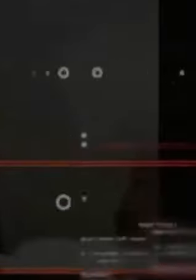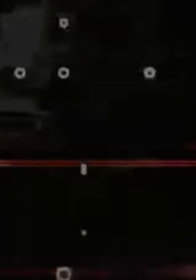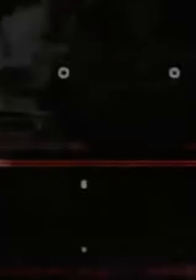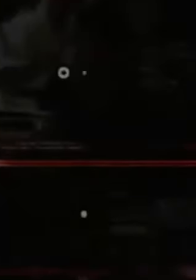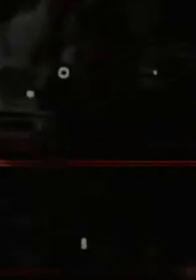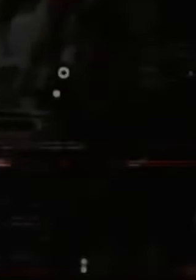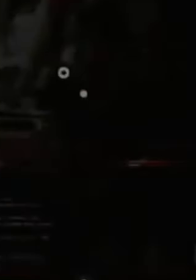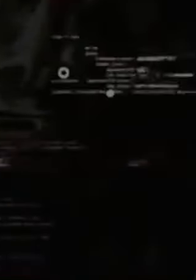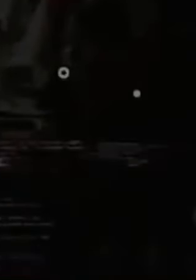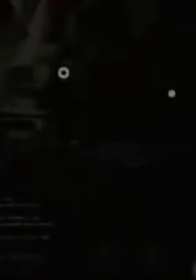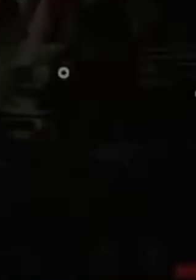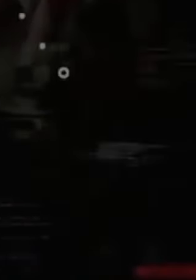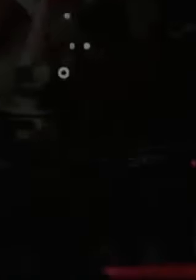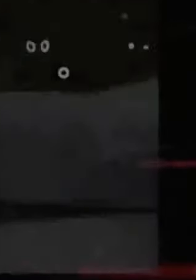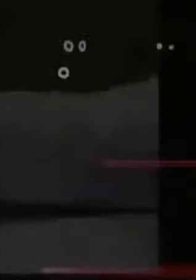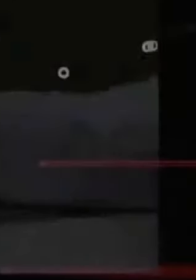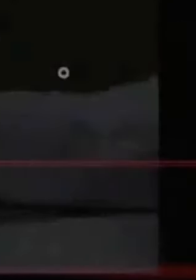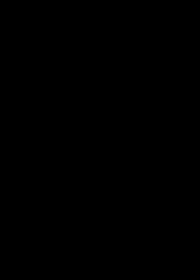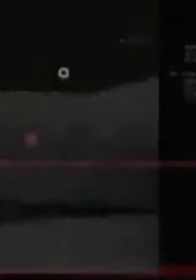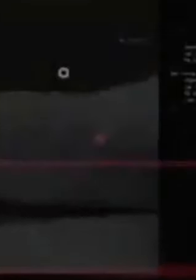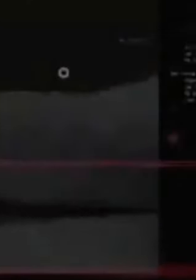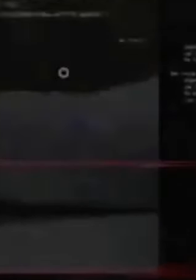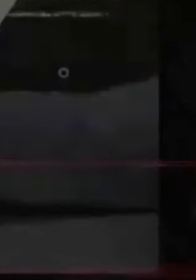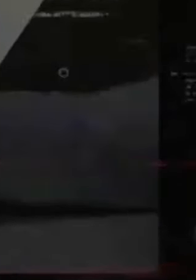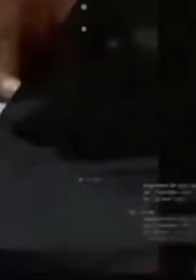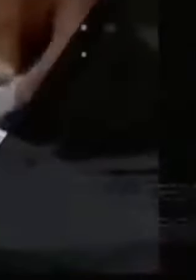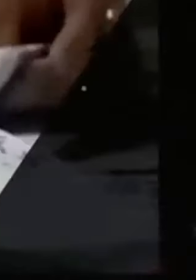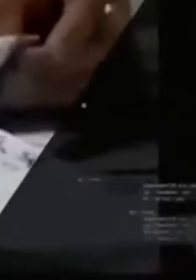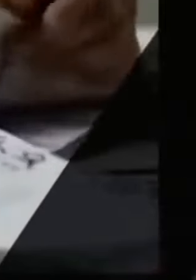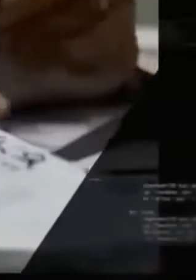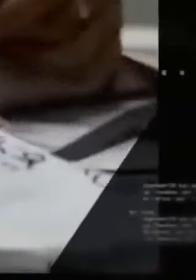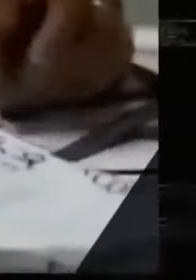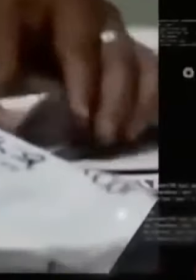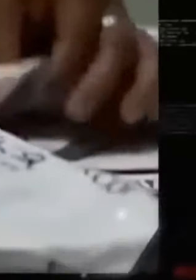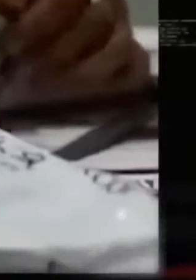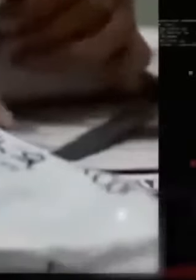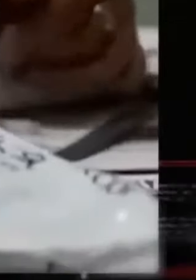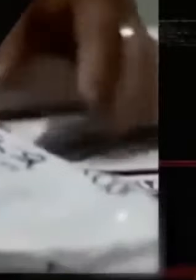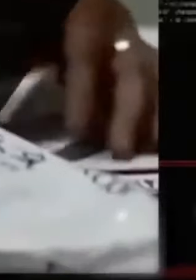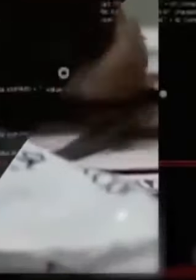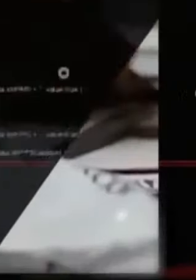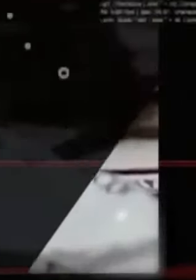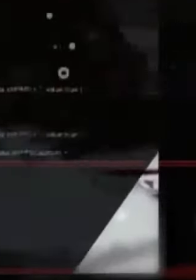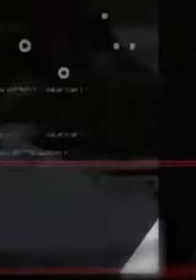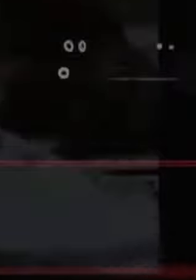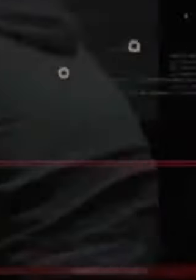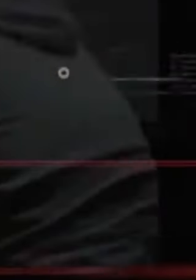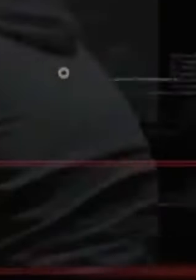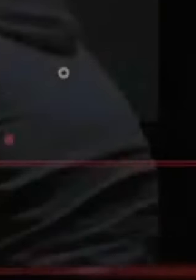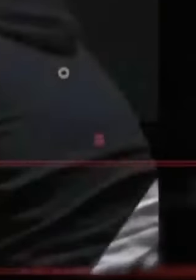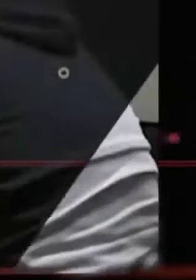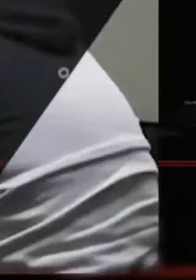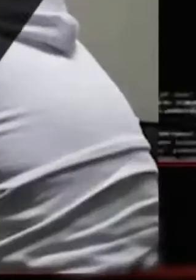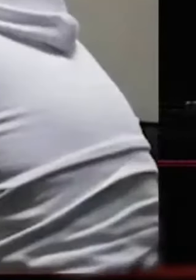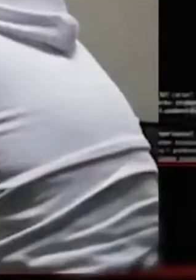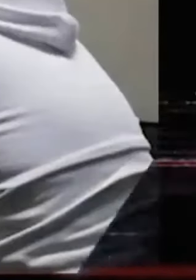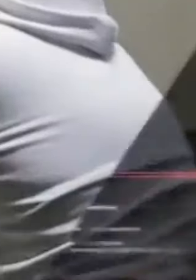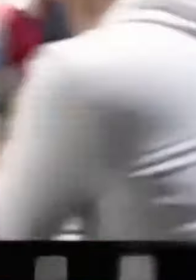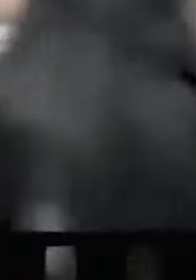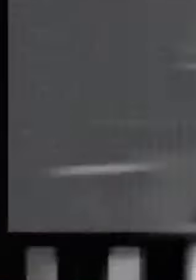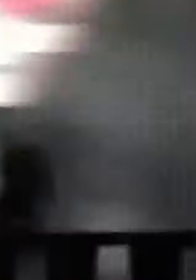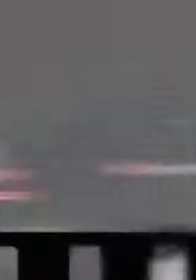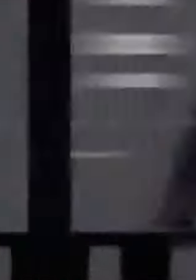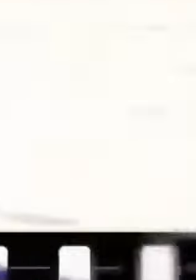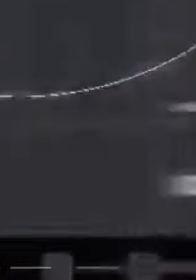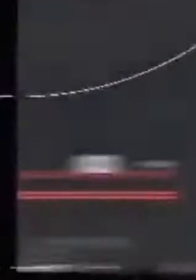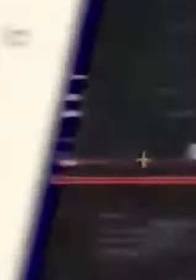Tras los resultados electorales del 2 de junio en México, ha surgido una nueva oleada de mentiras que auguran una falsa crisis económica en